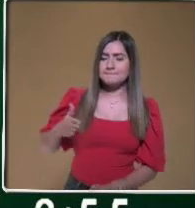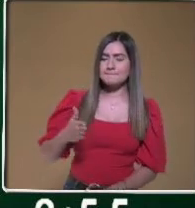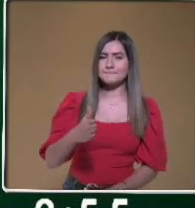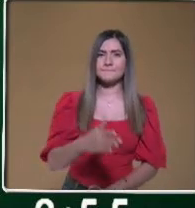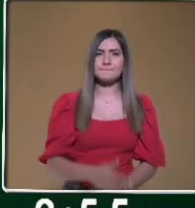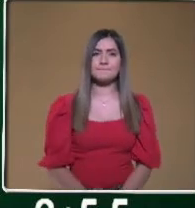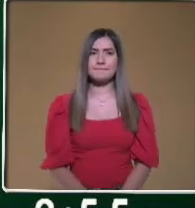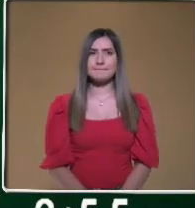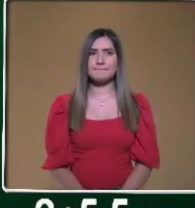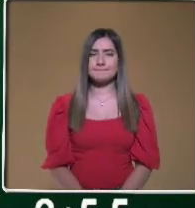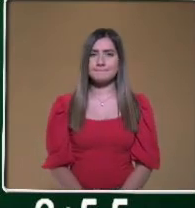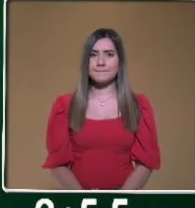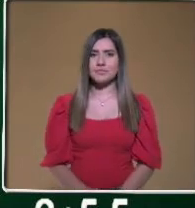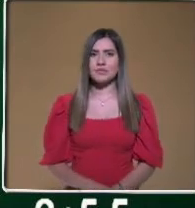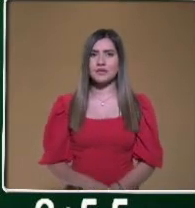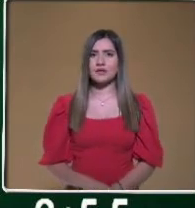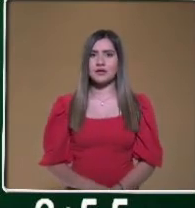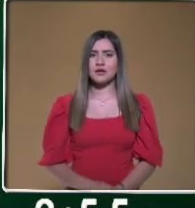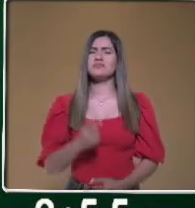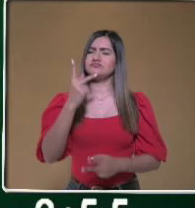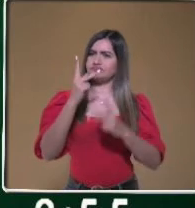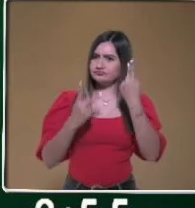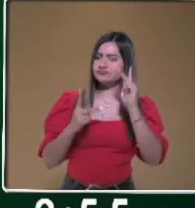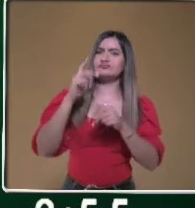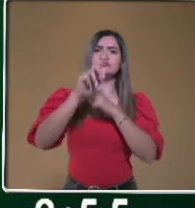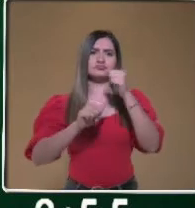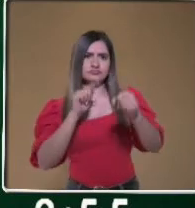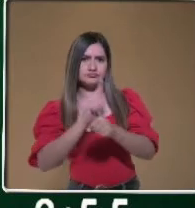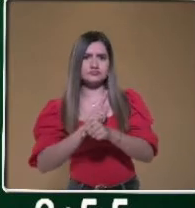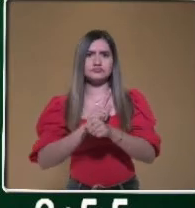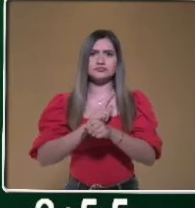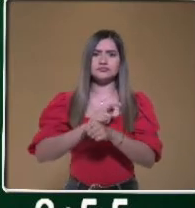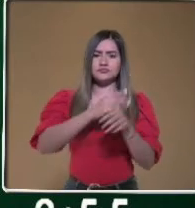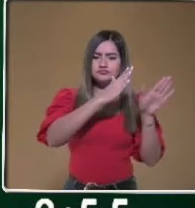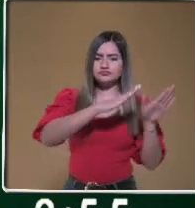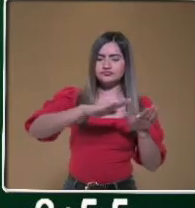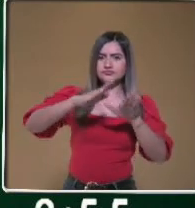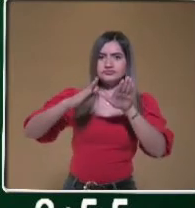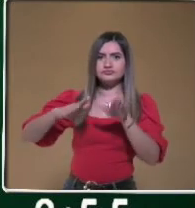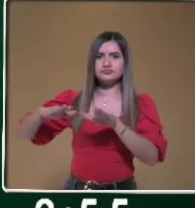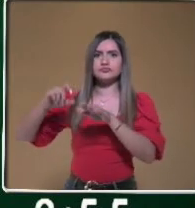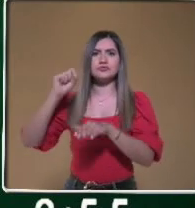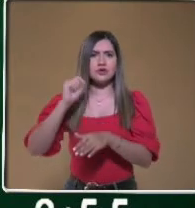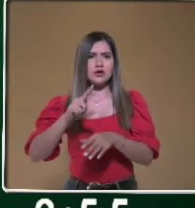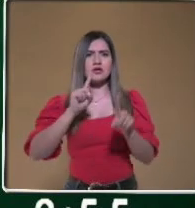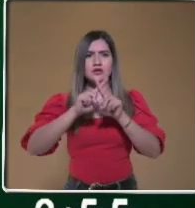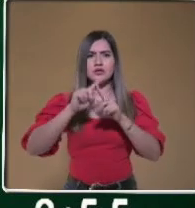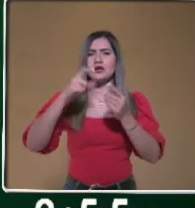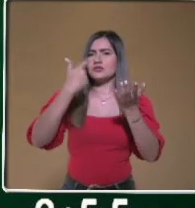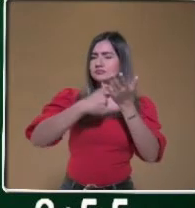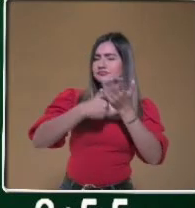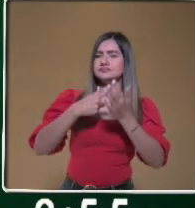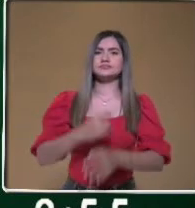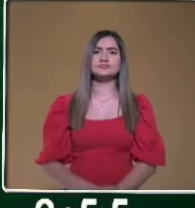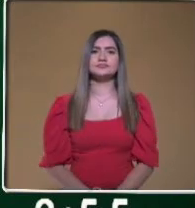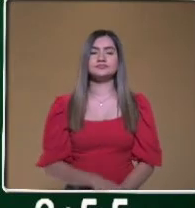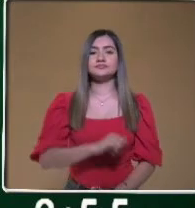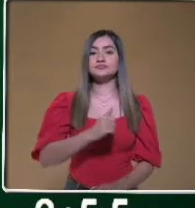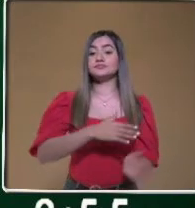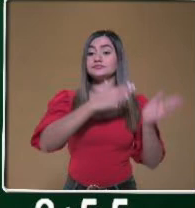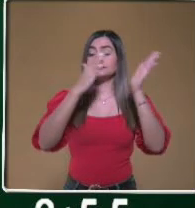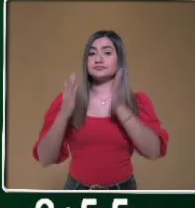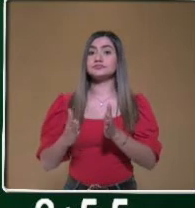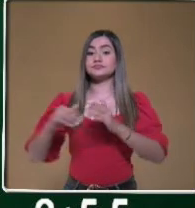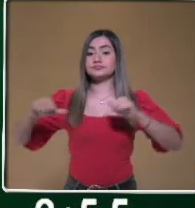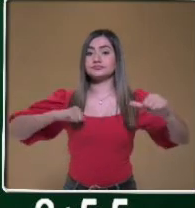especies vegetales y animales acuáticos como mariscos. En actividades forestales